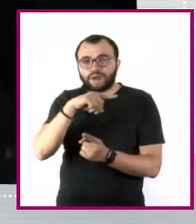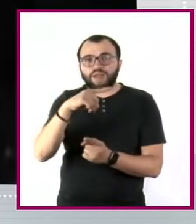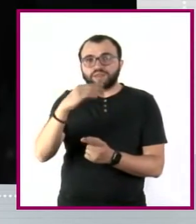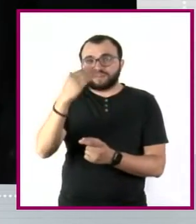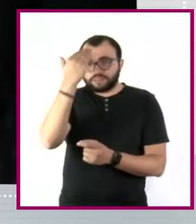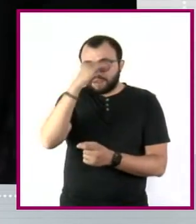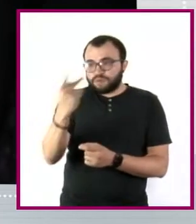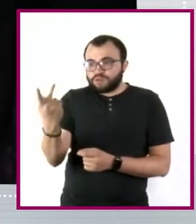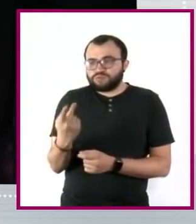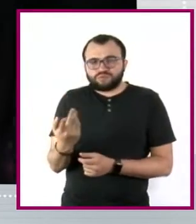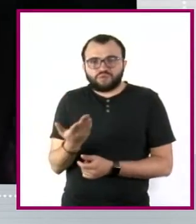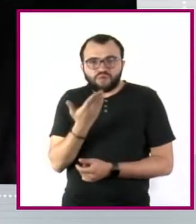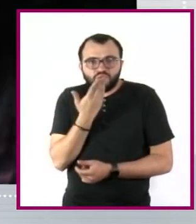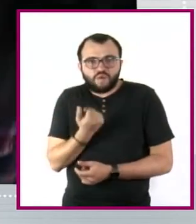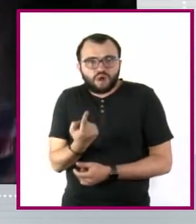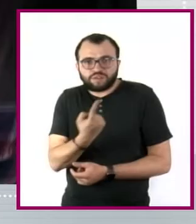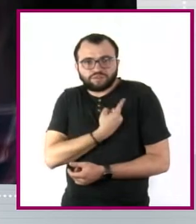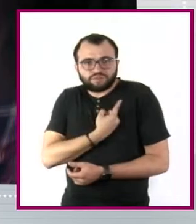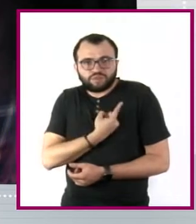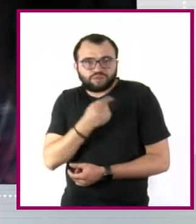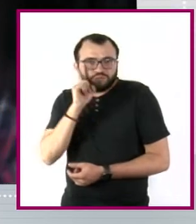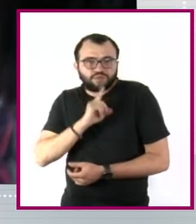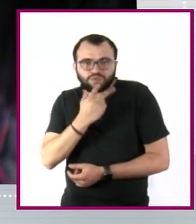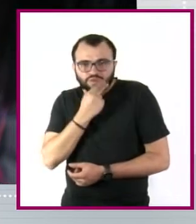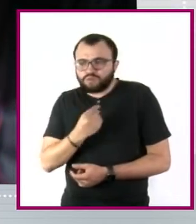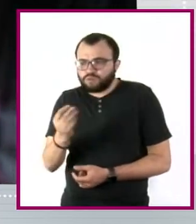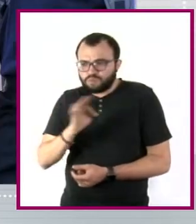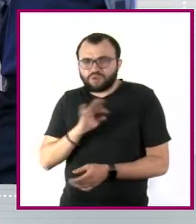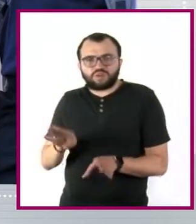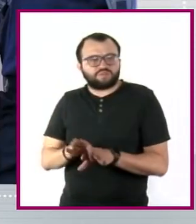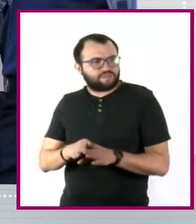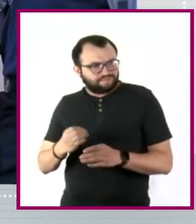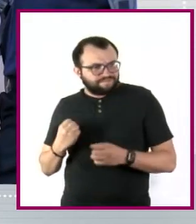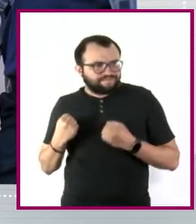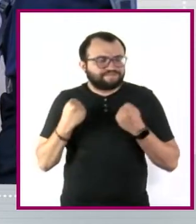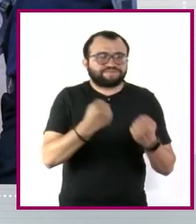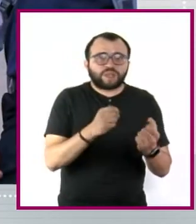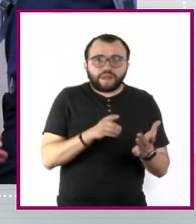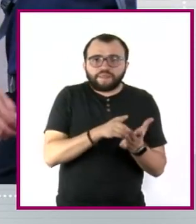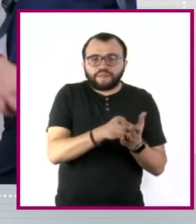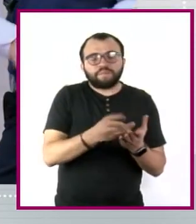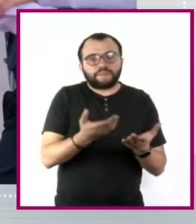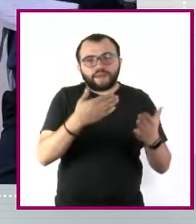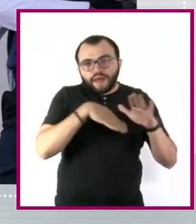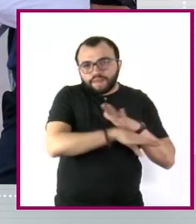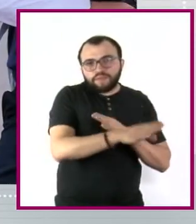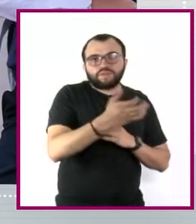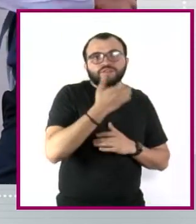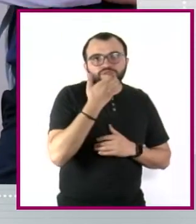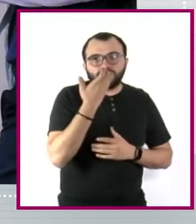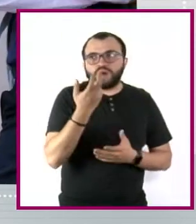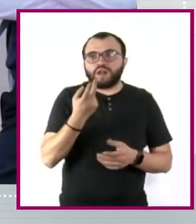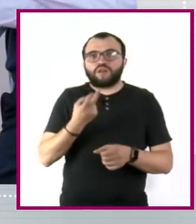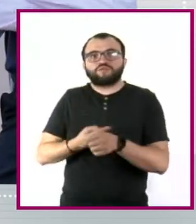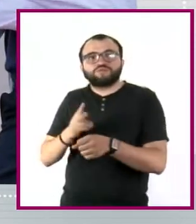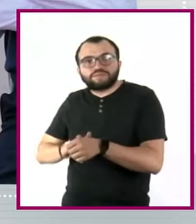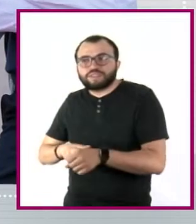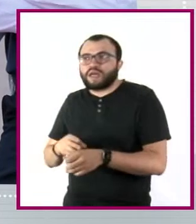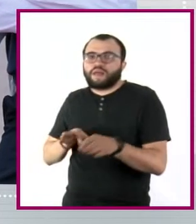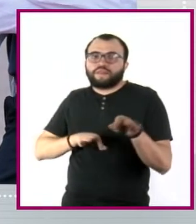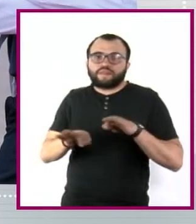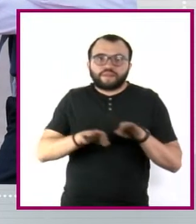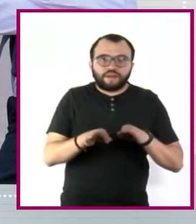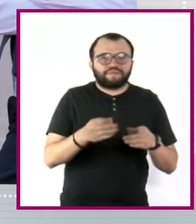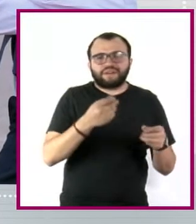están solas, que puedan ir y exigir sus derechos, ya sea al interior de una escuela, en un hospital, en el trabajo,